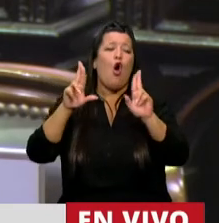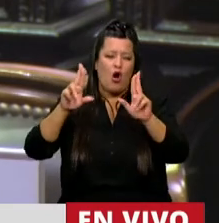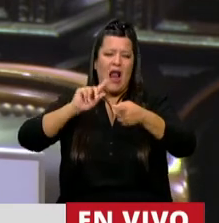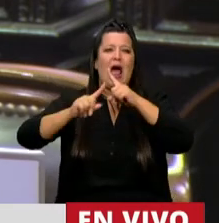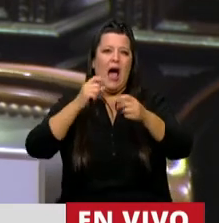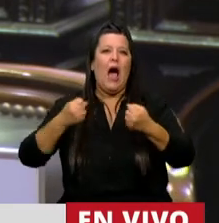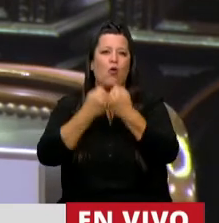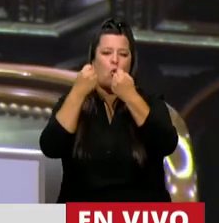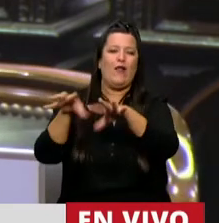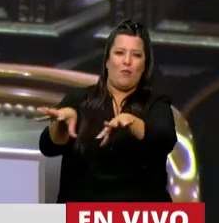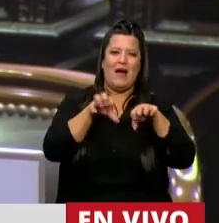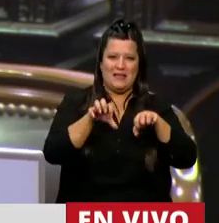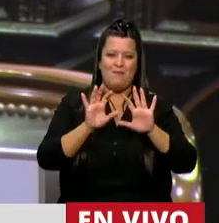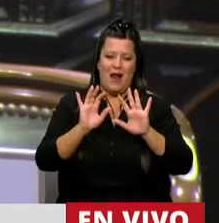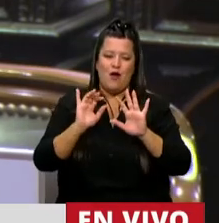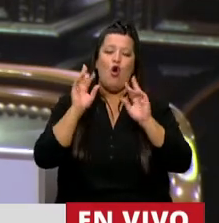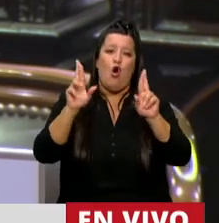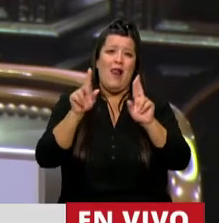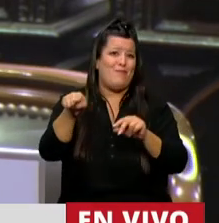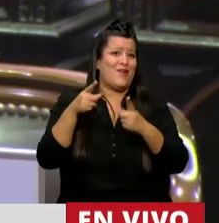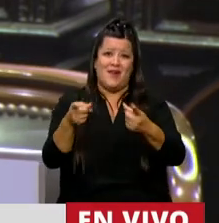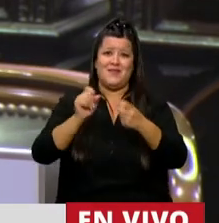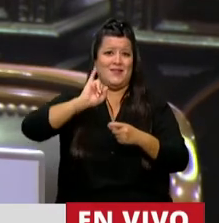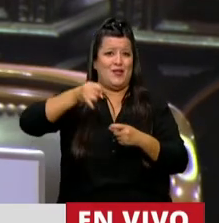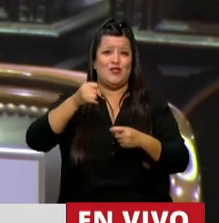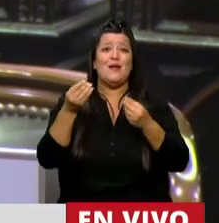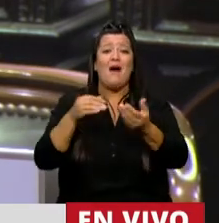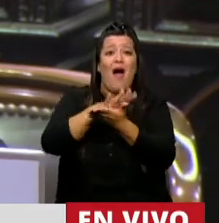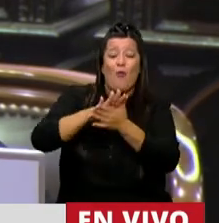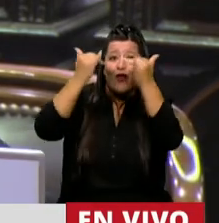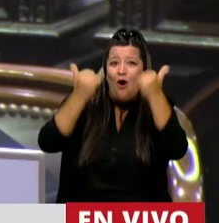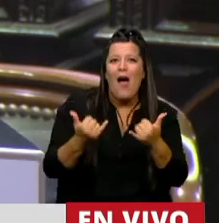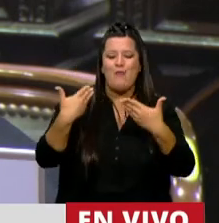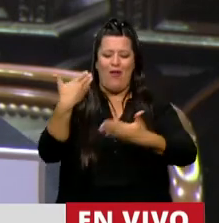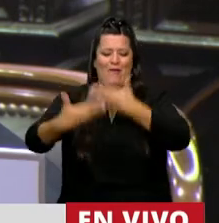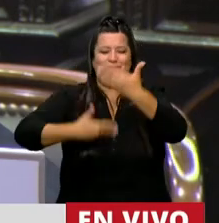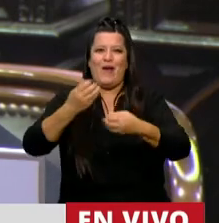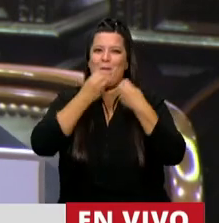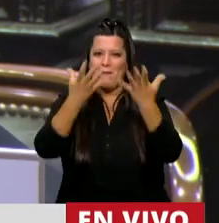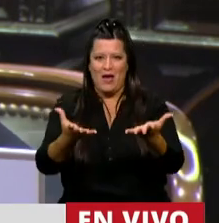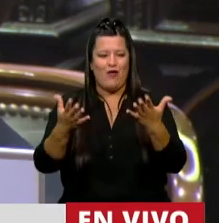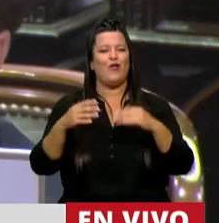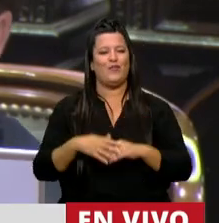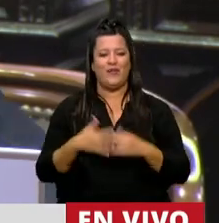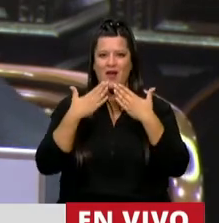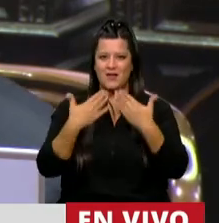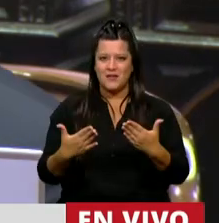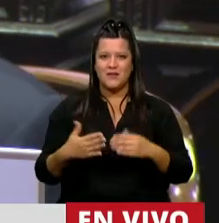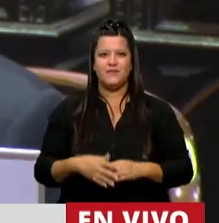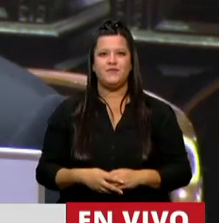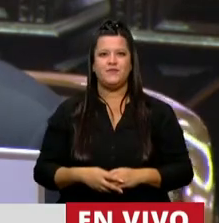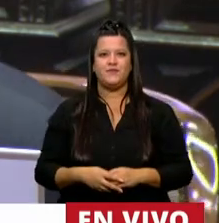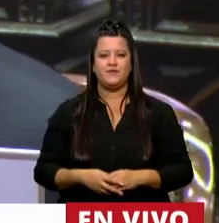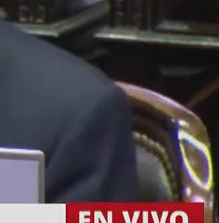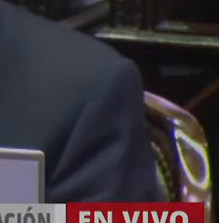mucho más temprano que tarde porque es absolutamente necesario para salir con tranquilidad de la situación en la que estamos. Muchas gracias. Gracias,